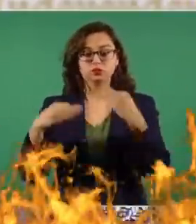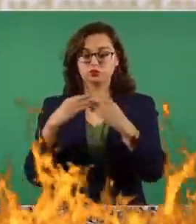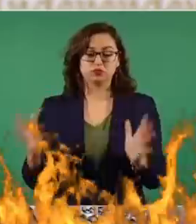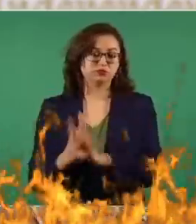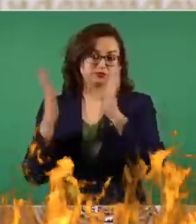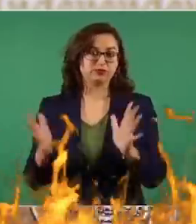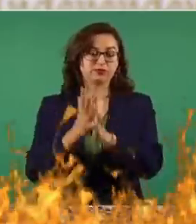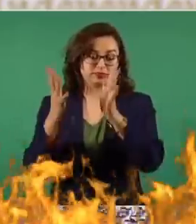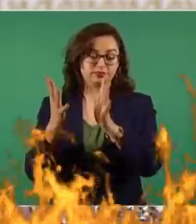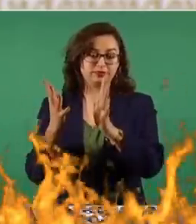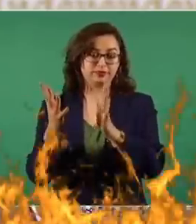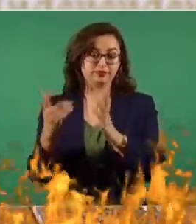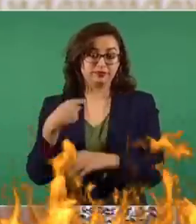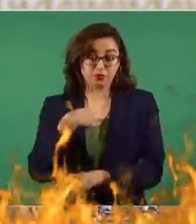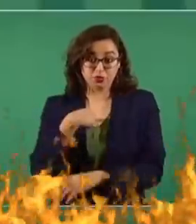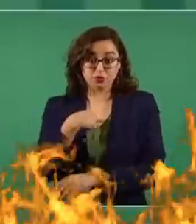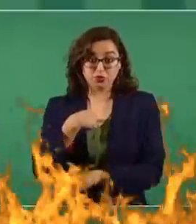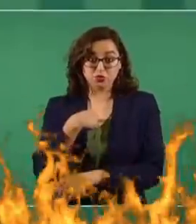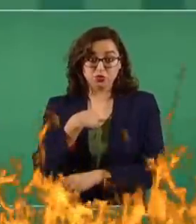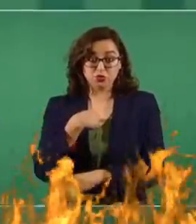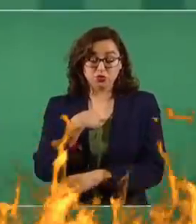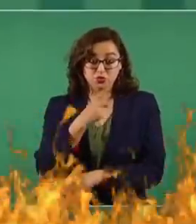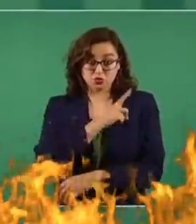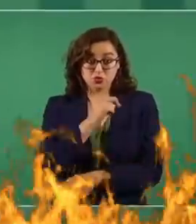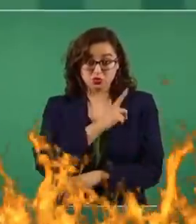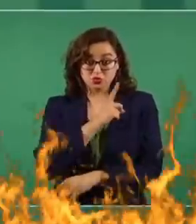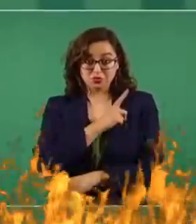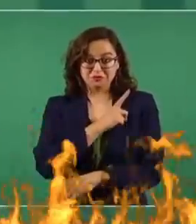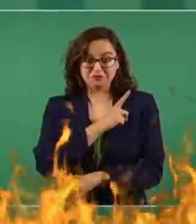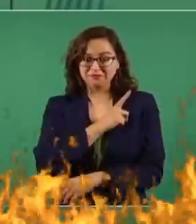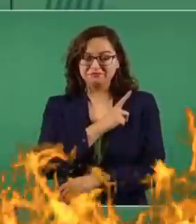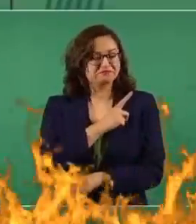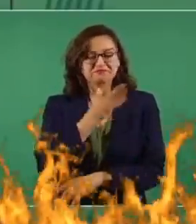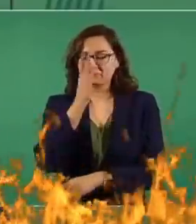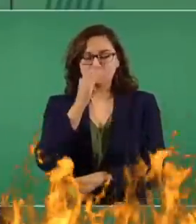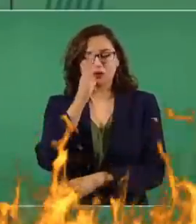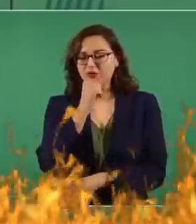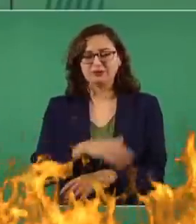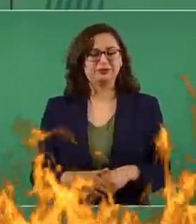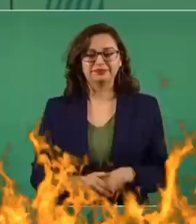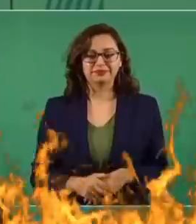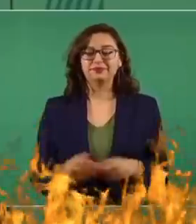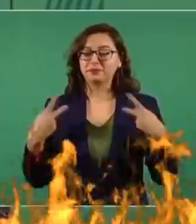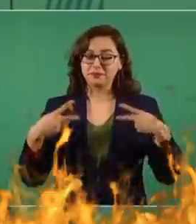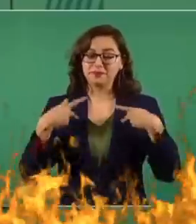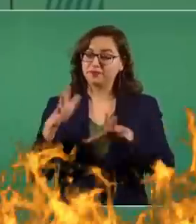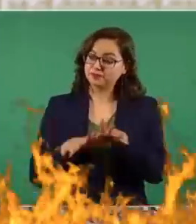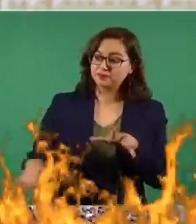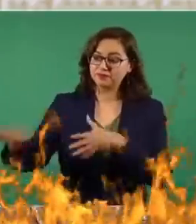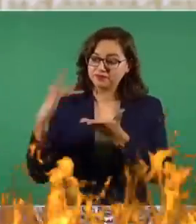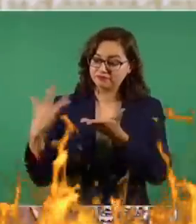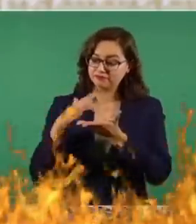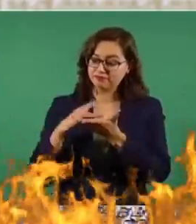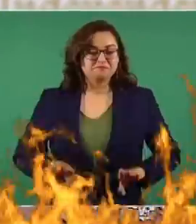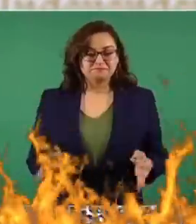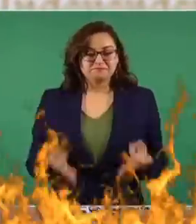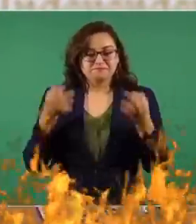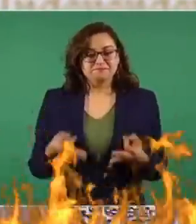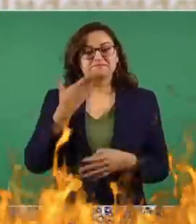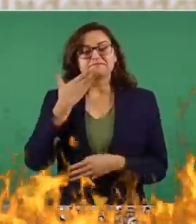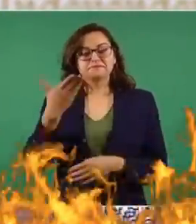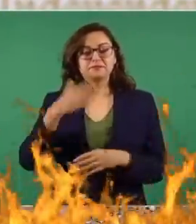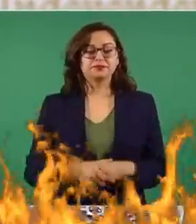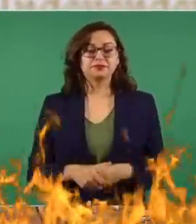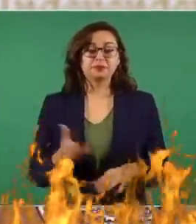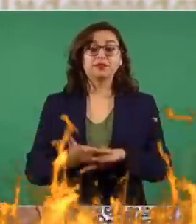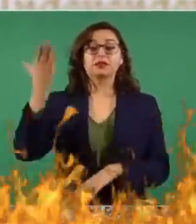Yo no podría resistir sin el apoyo del pueblo. El pueblo es el que me ha sacado siempre a flote. Lo que decía